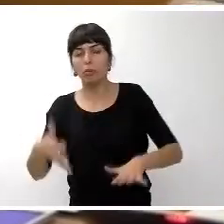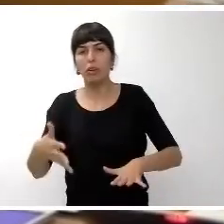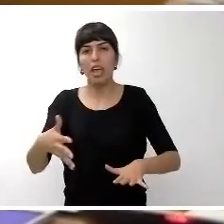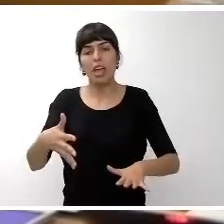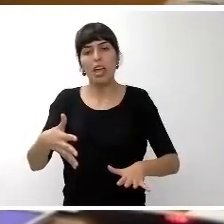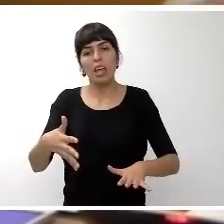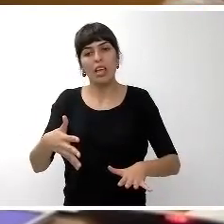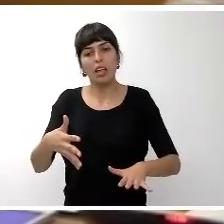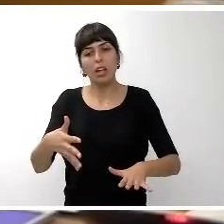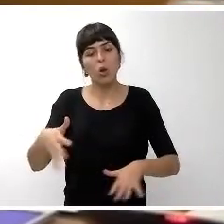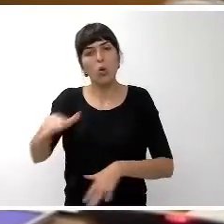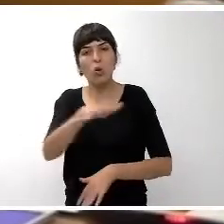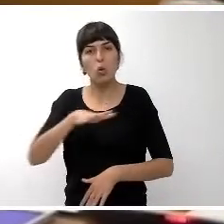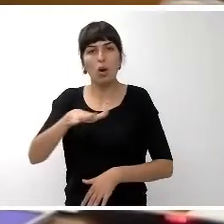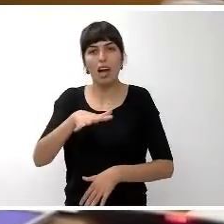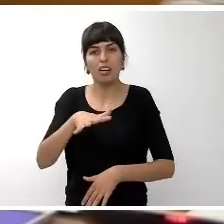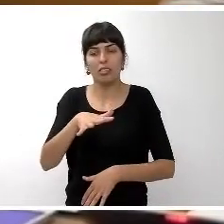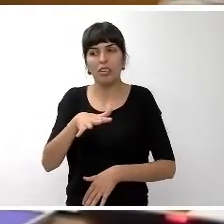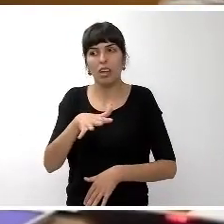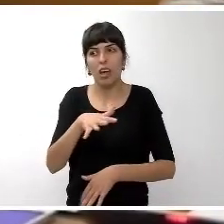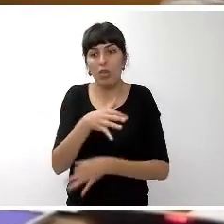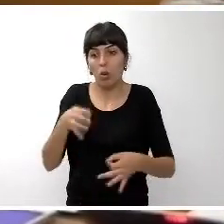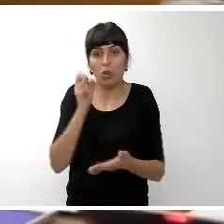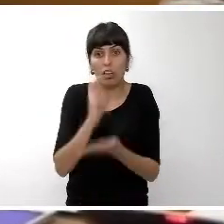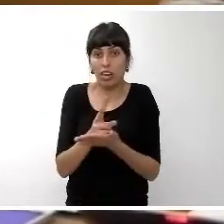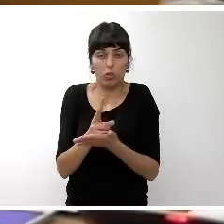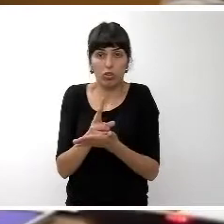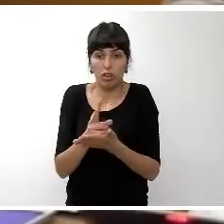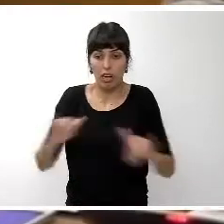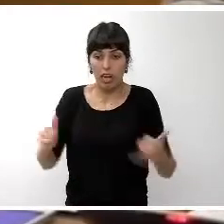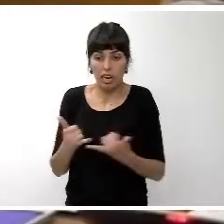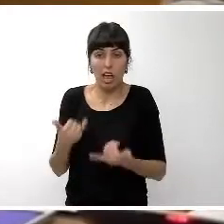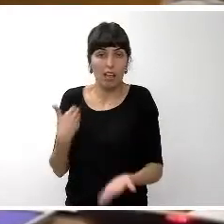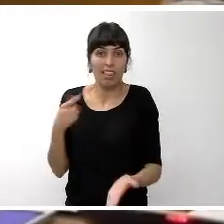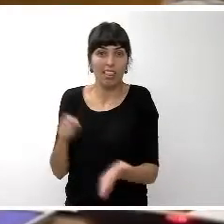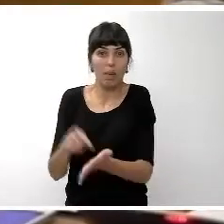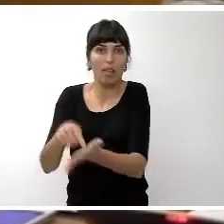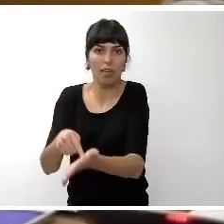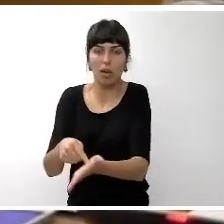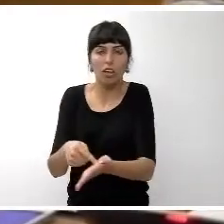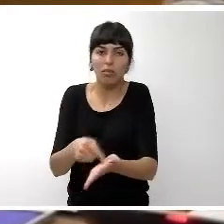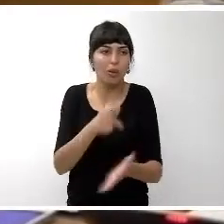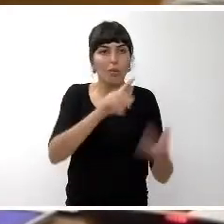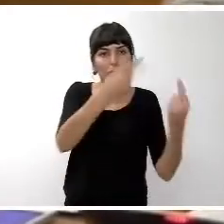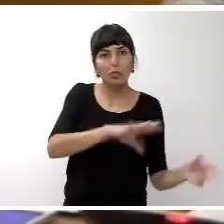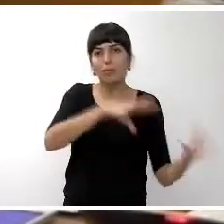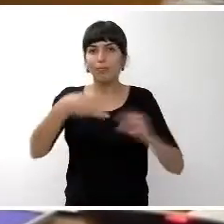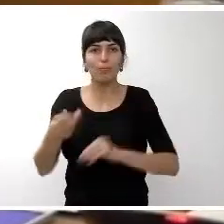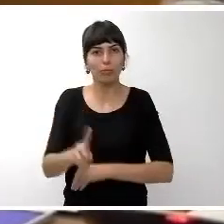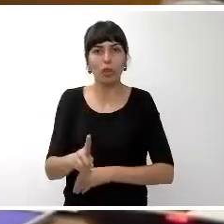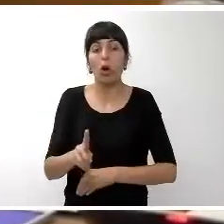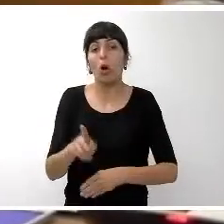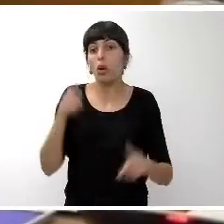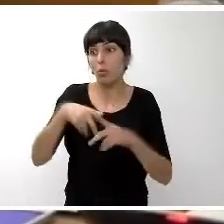que le corresponde los retos que la sociedad tinerfeña demanda para afrontar la gravísima crisis social y económica que sigue